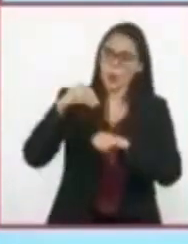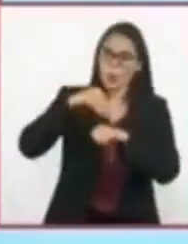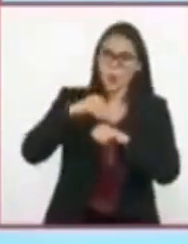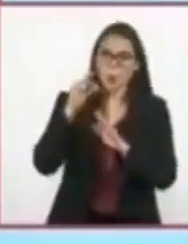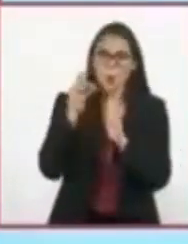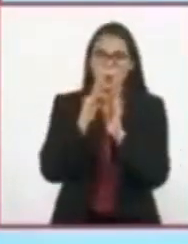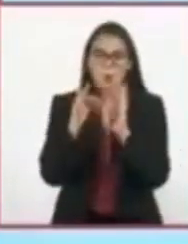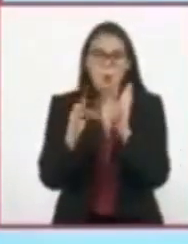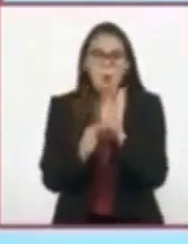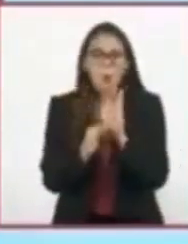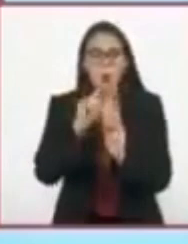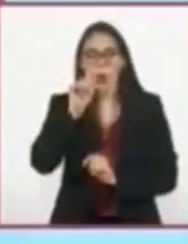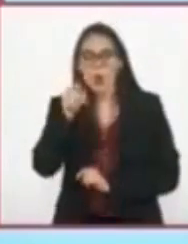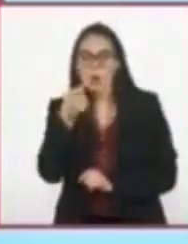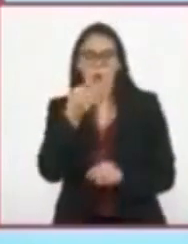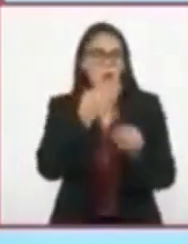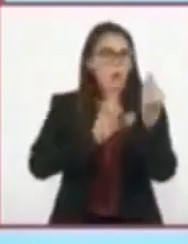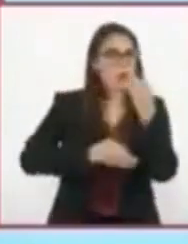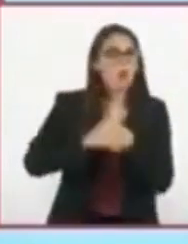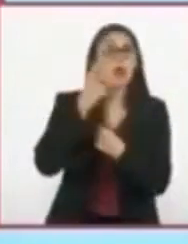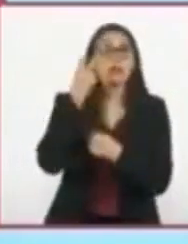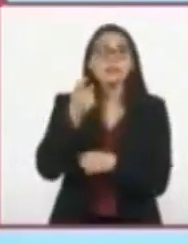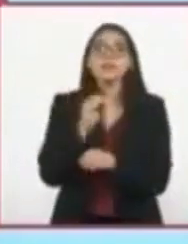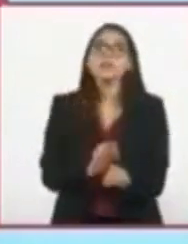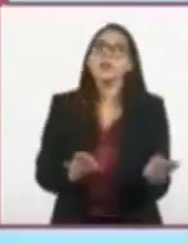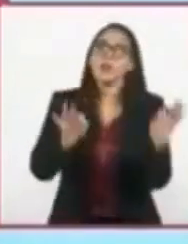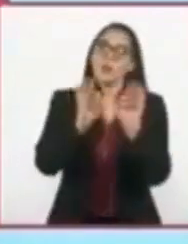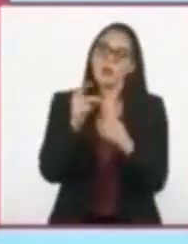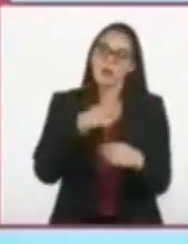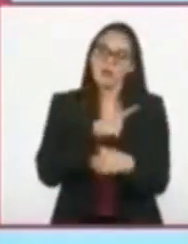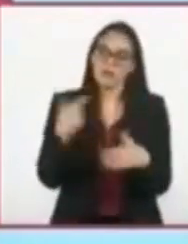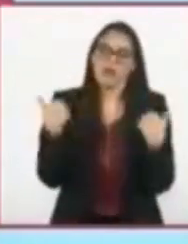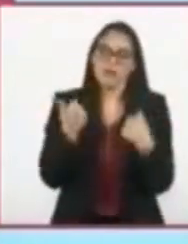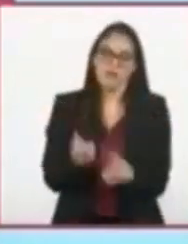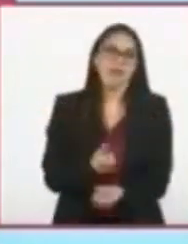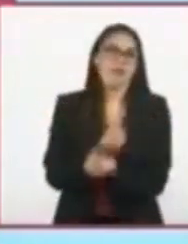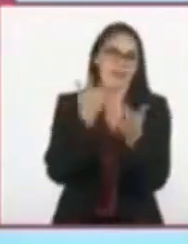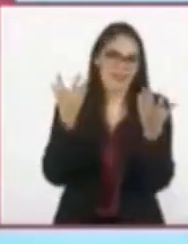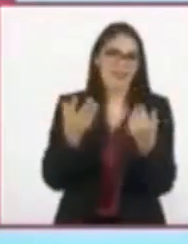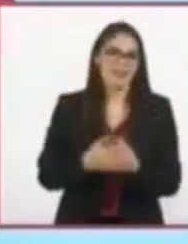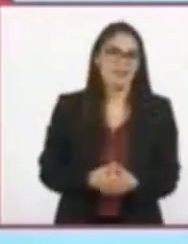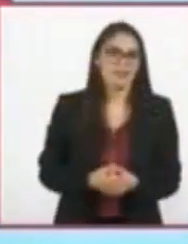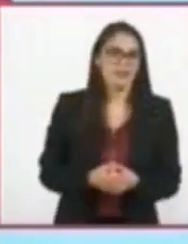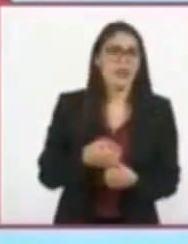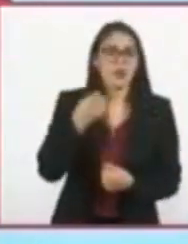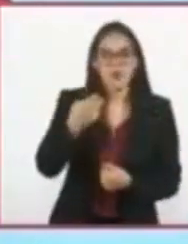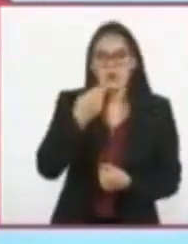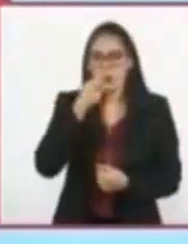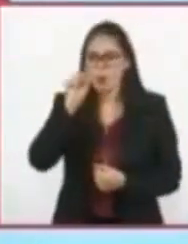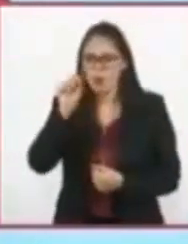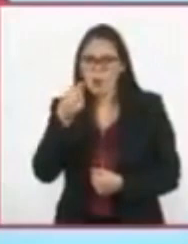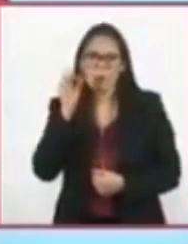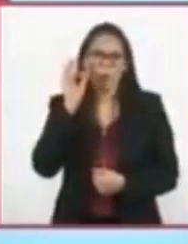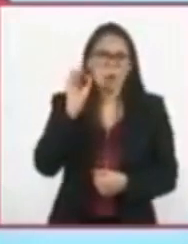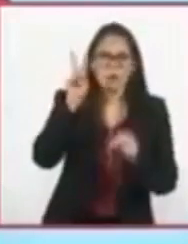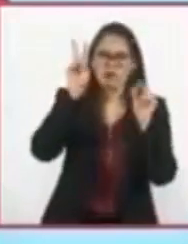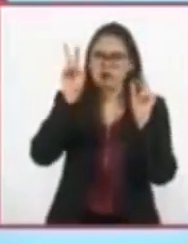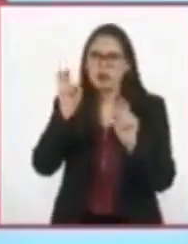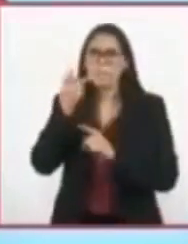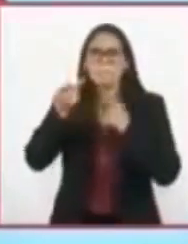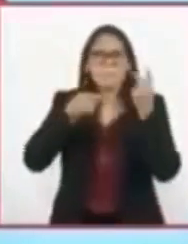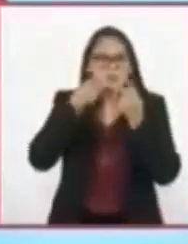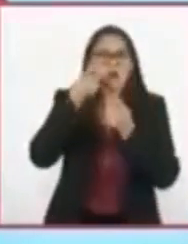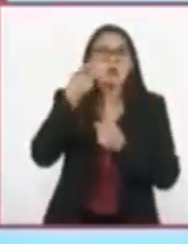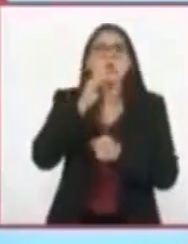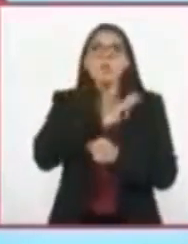puntuación correcta dentro del texto que planean escribir. Ya que los signos de puntuación pueden cambiar el sentido